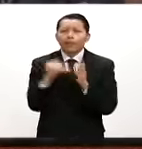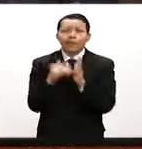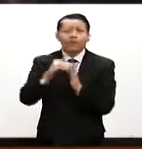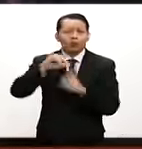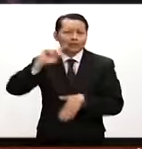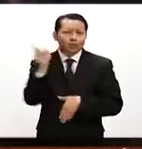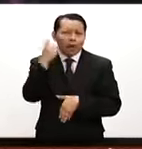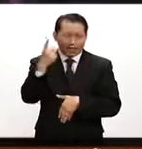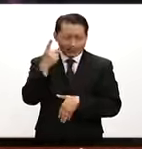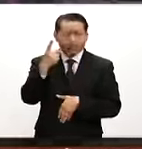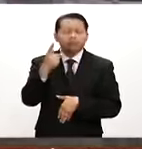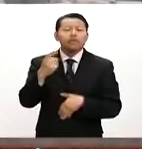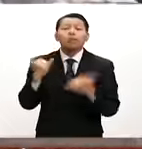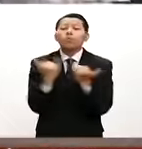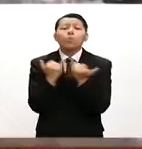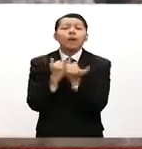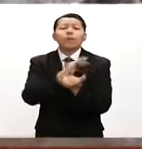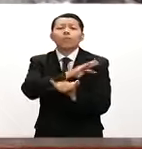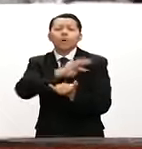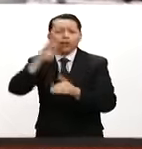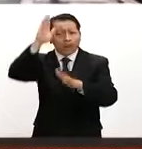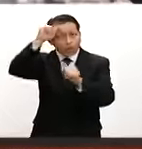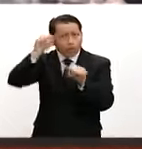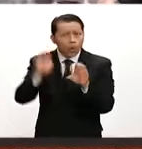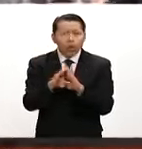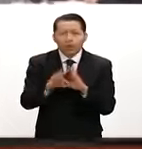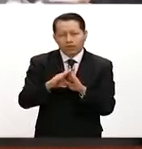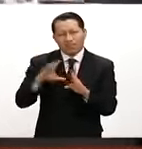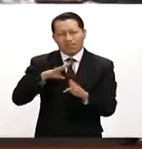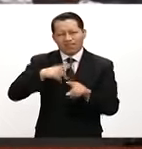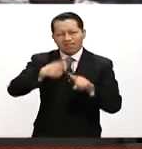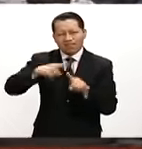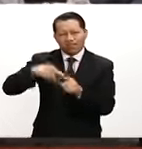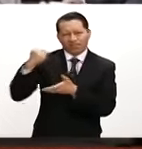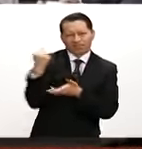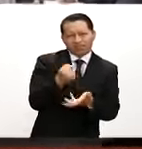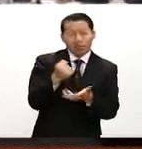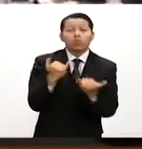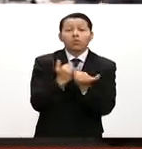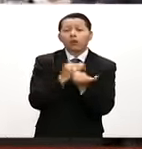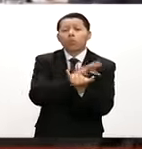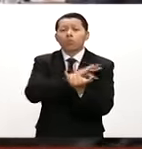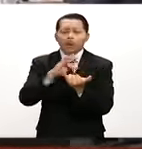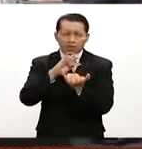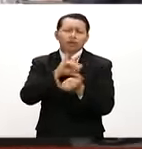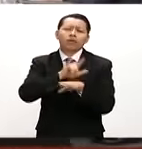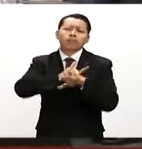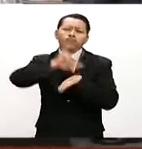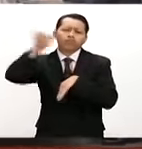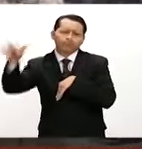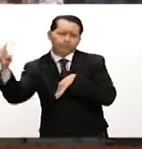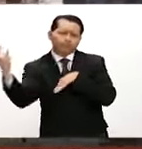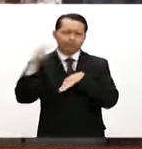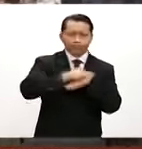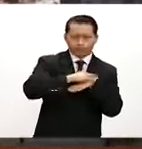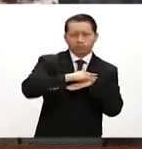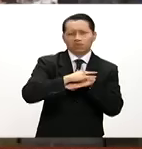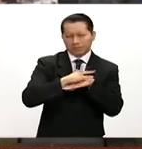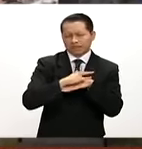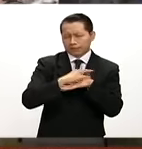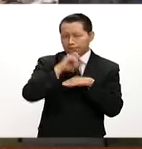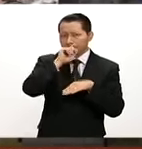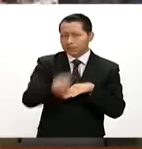dólares. Acordaron también impulsar acuerdos en materia de inversiones, un vuelo directo entre ambos países. Además, el presidente mexicano